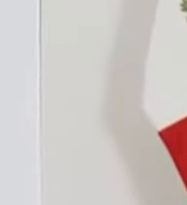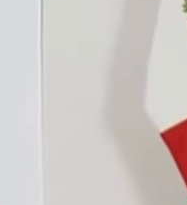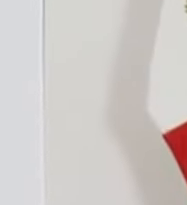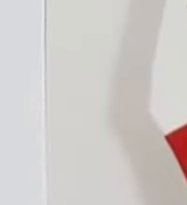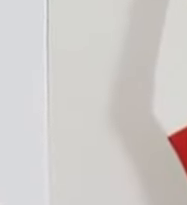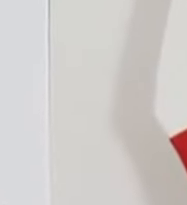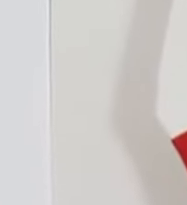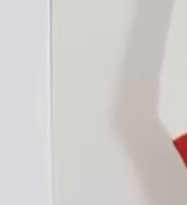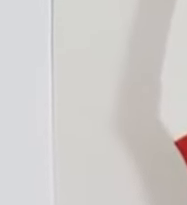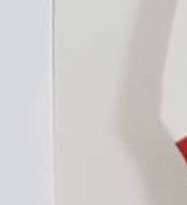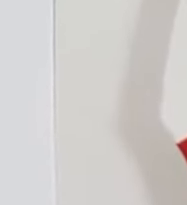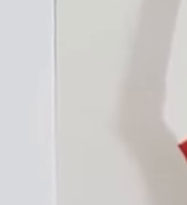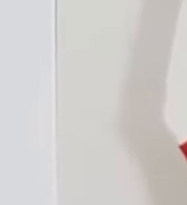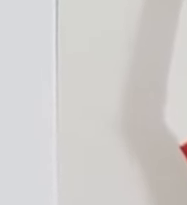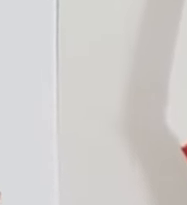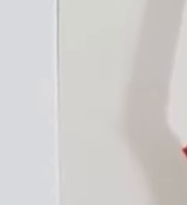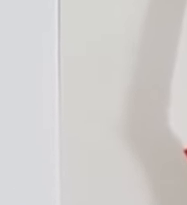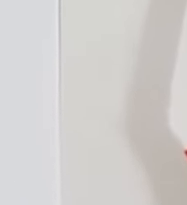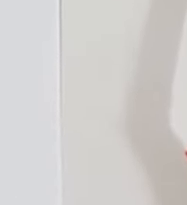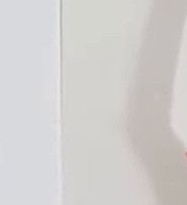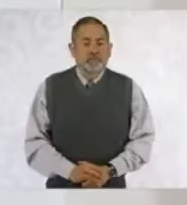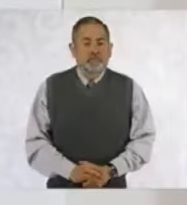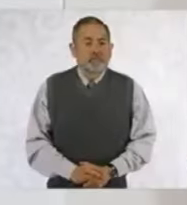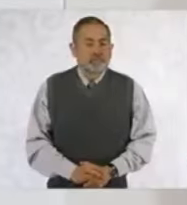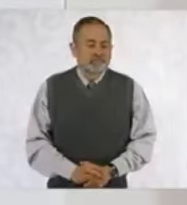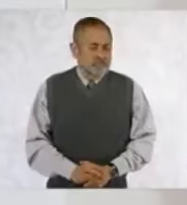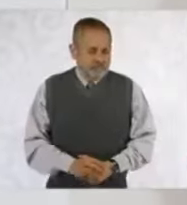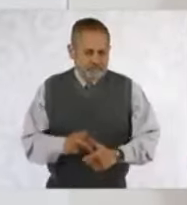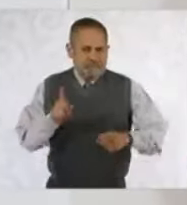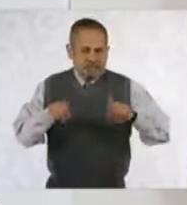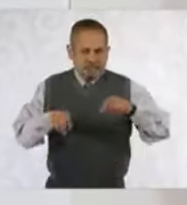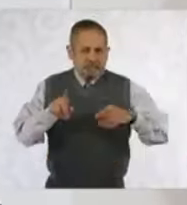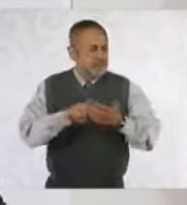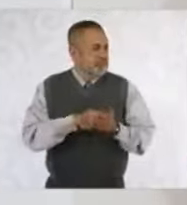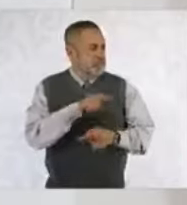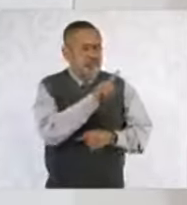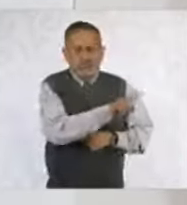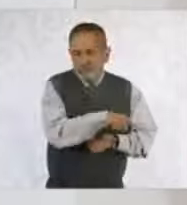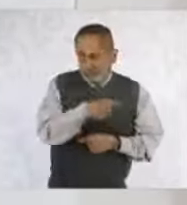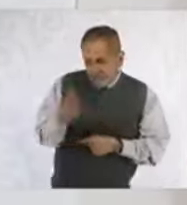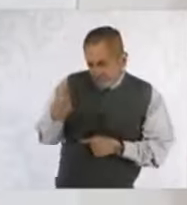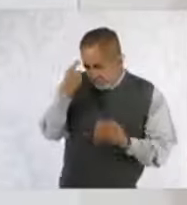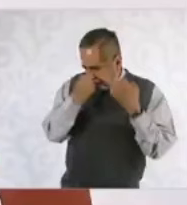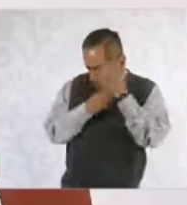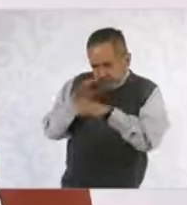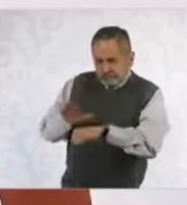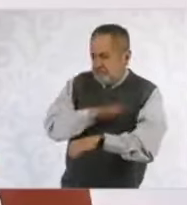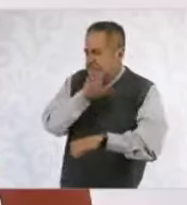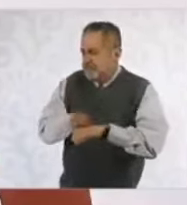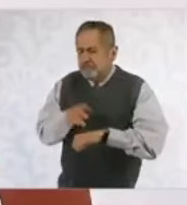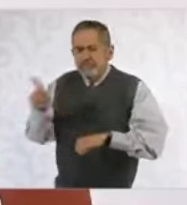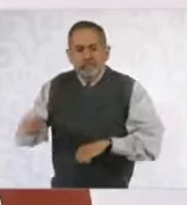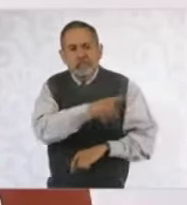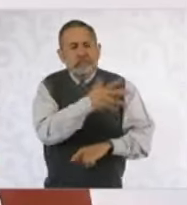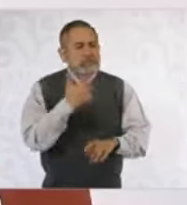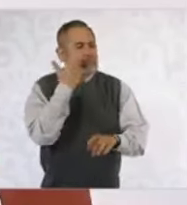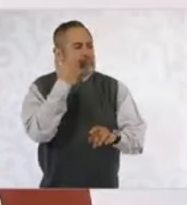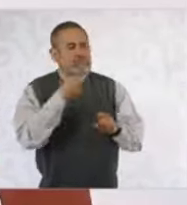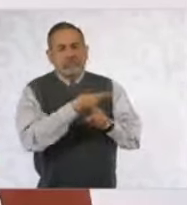Entonces, muchas veces estas evaluaciones tienen este sesgo original. Entonces, habría que preguntar